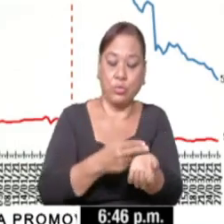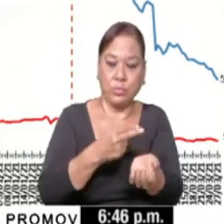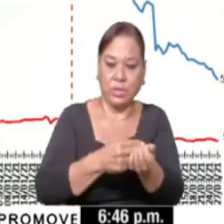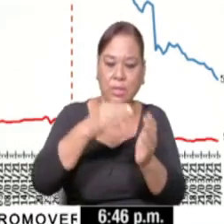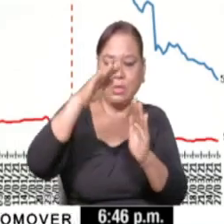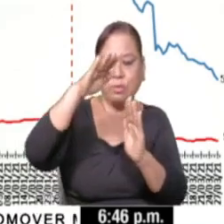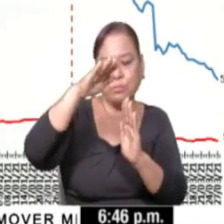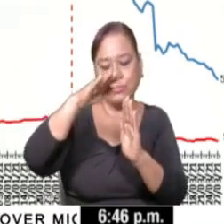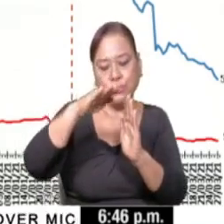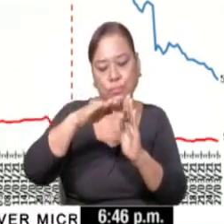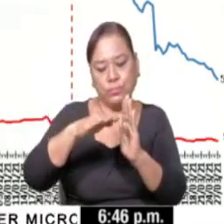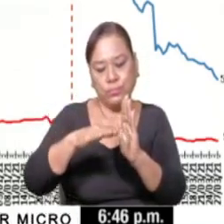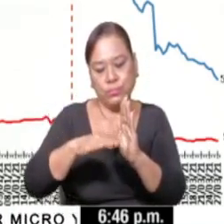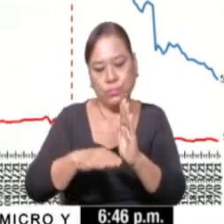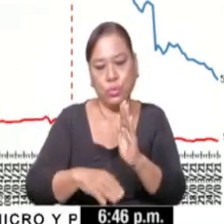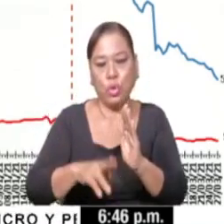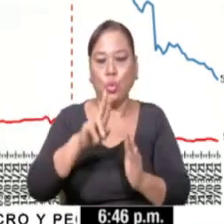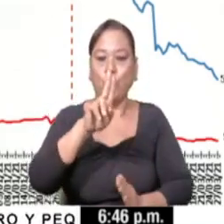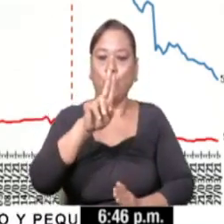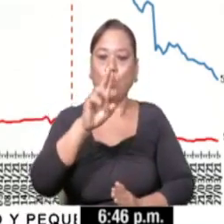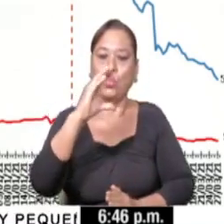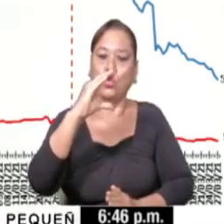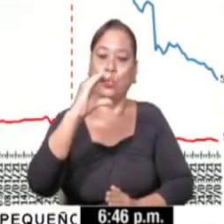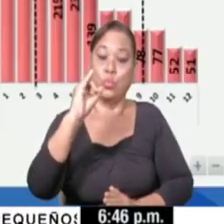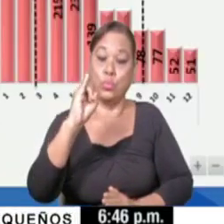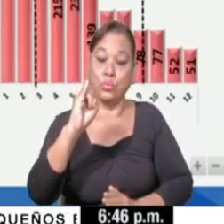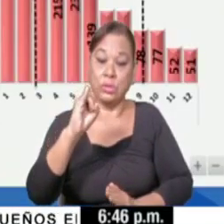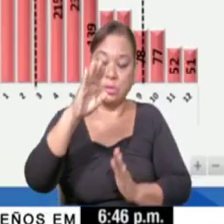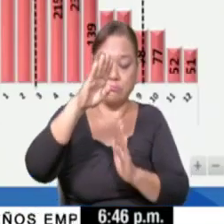disminuyendo en la unidad de cuidados intensivos.